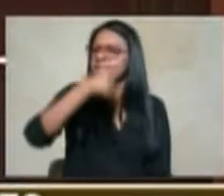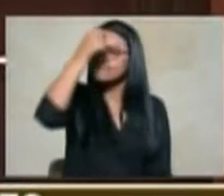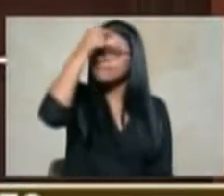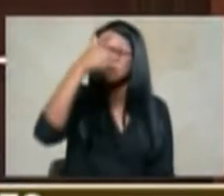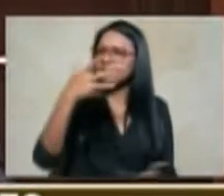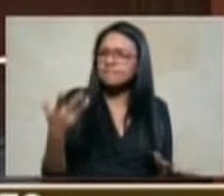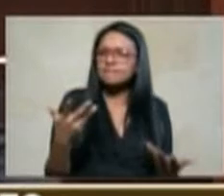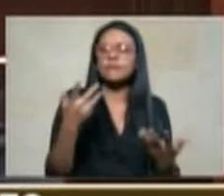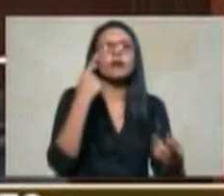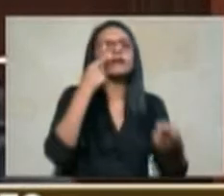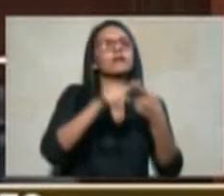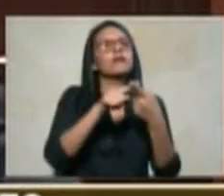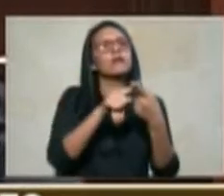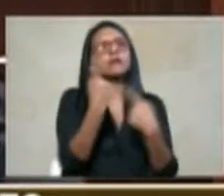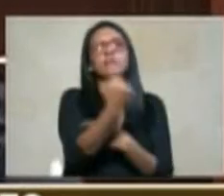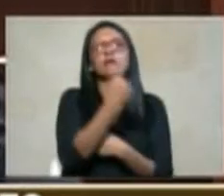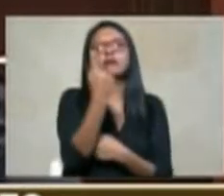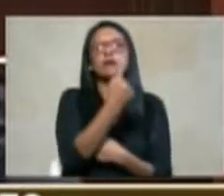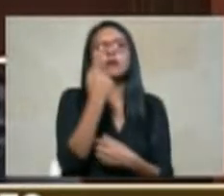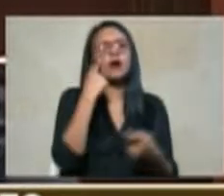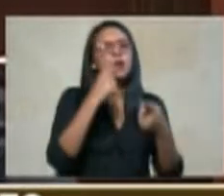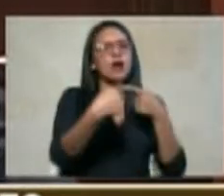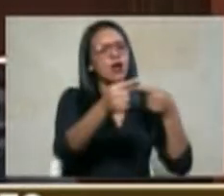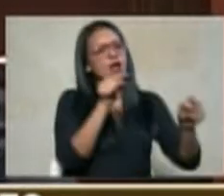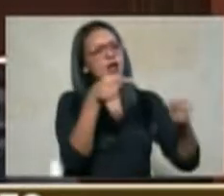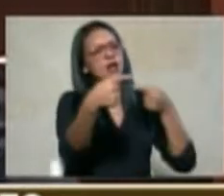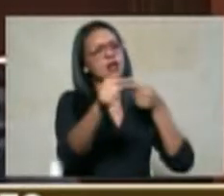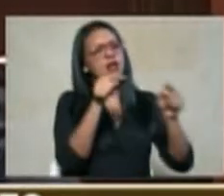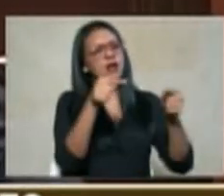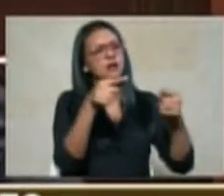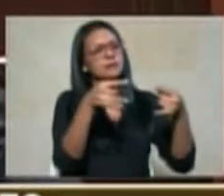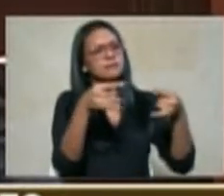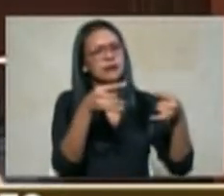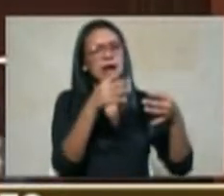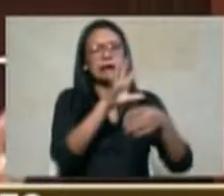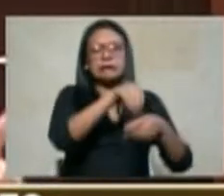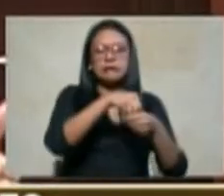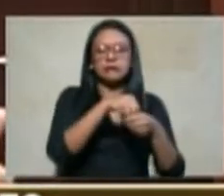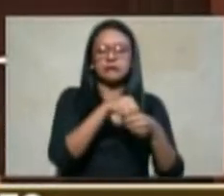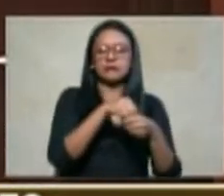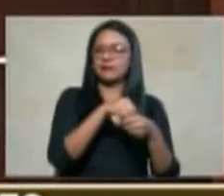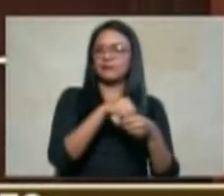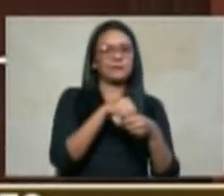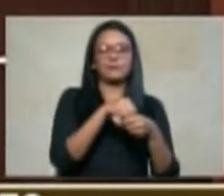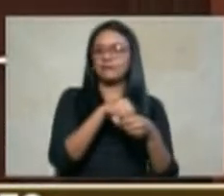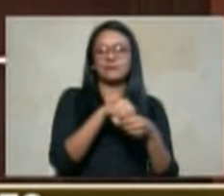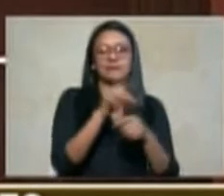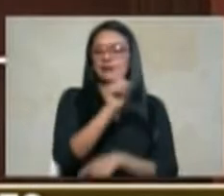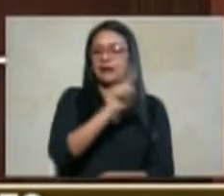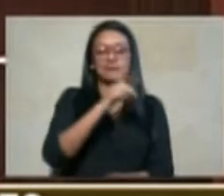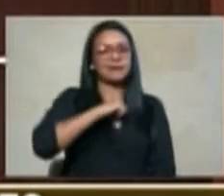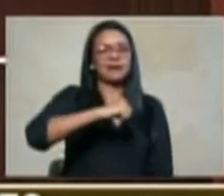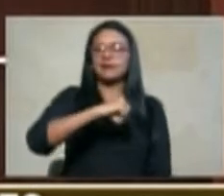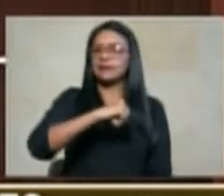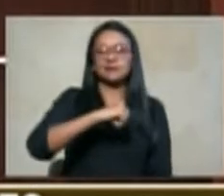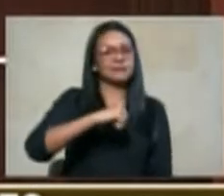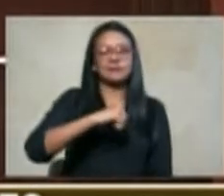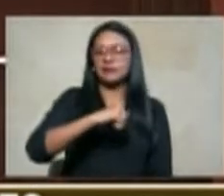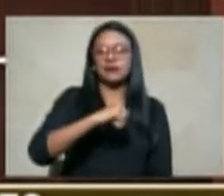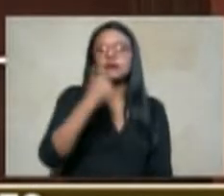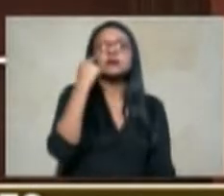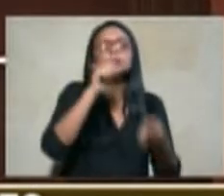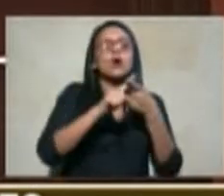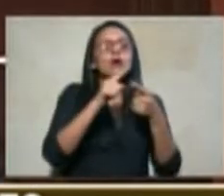pleito de carácter contencioso no define hasta ese momento ningún derecho simplemente establece una serie de parámetros